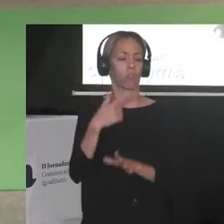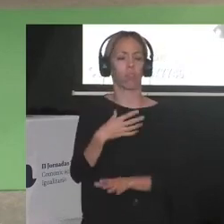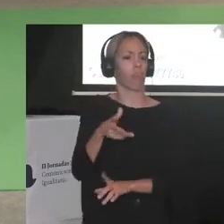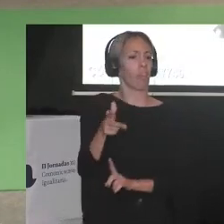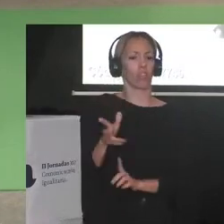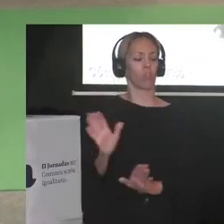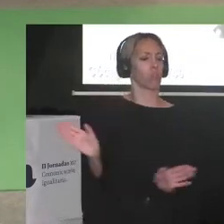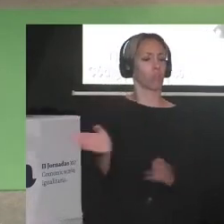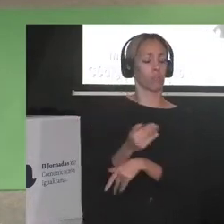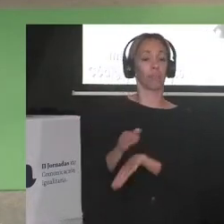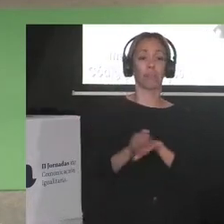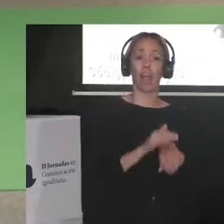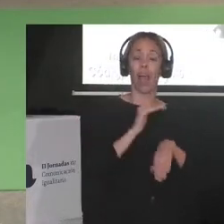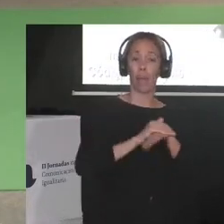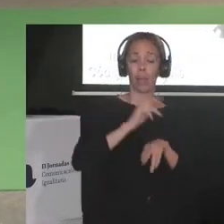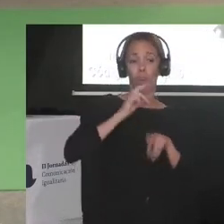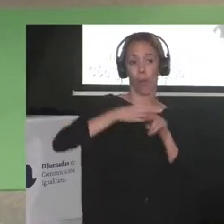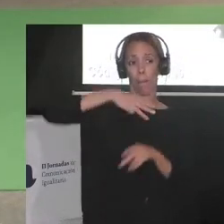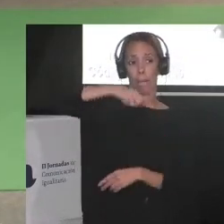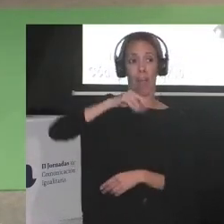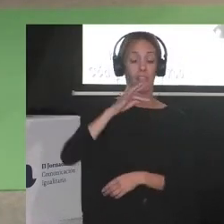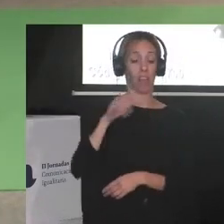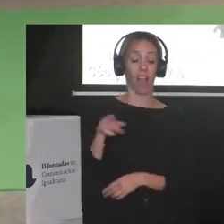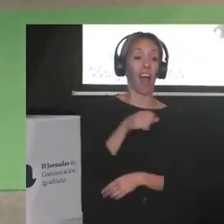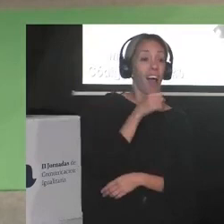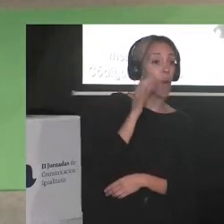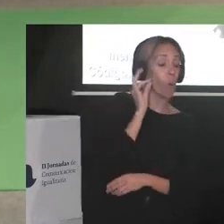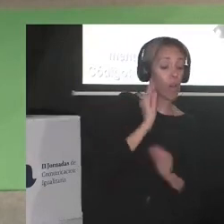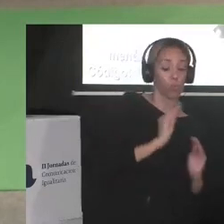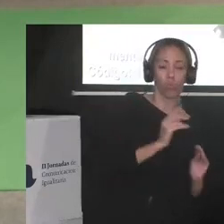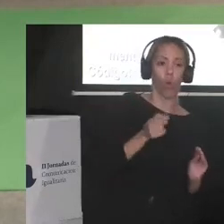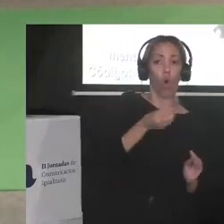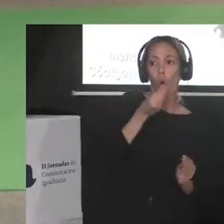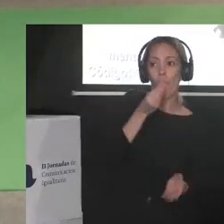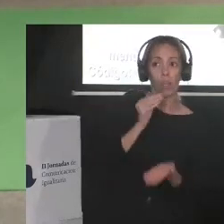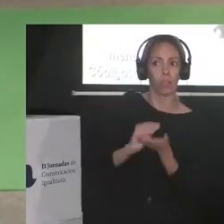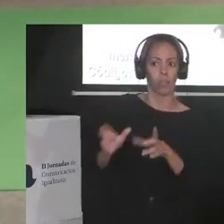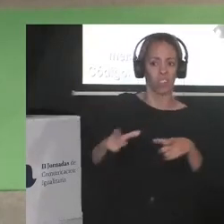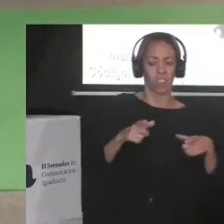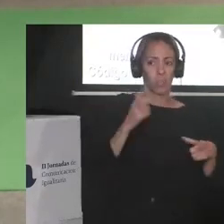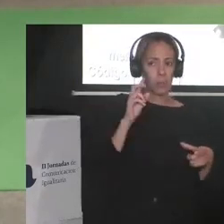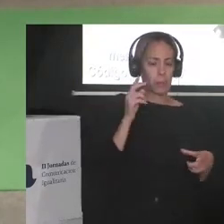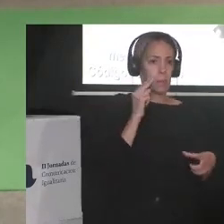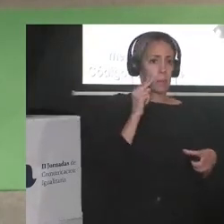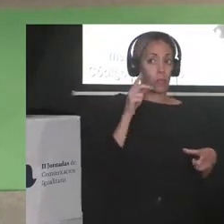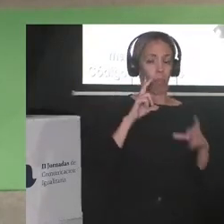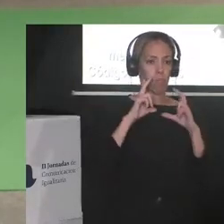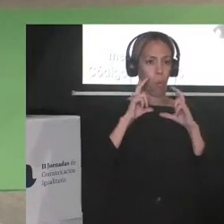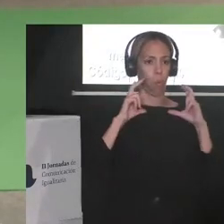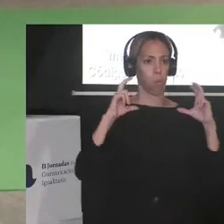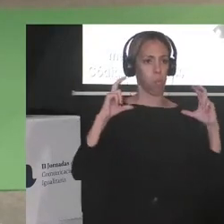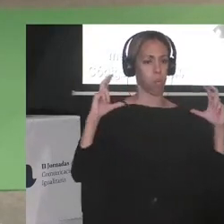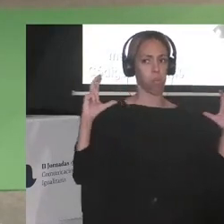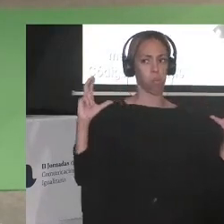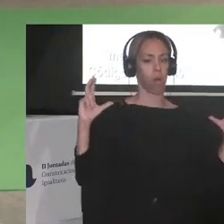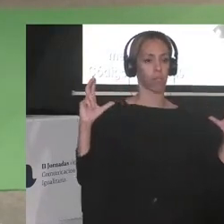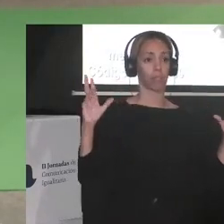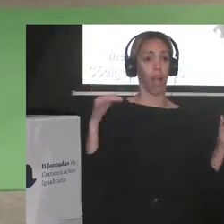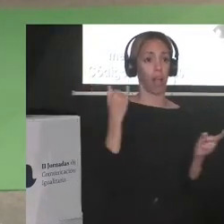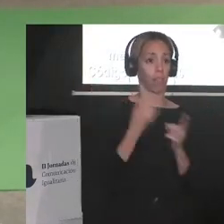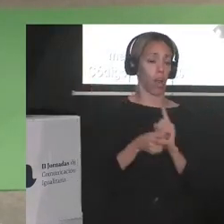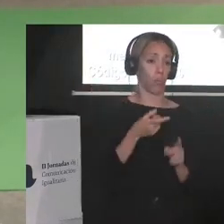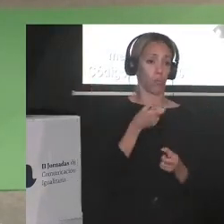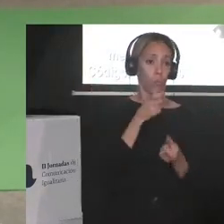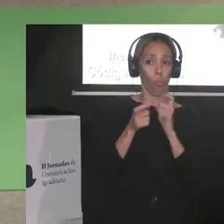A mi amiga Mafe, su abuelita no la dejaba comer porque temía que se volviera más gorda y le hacía bullying,